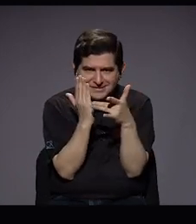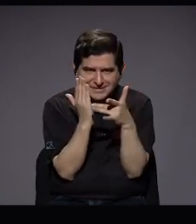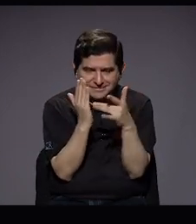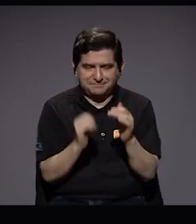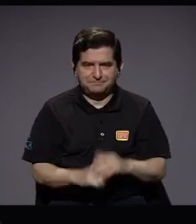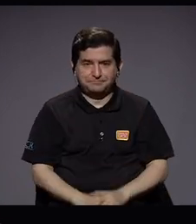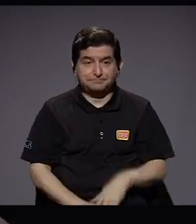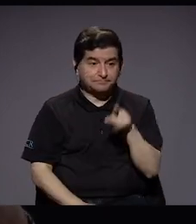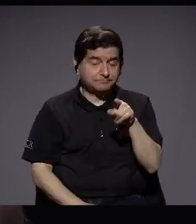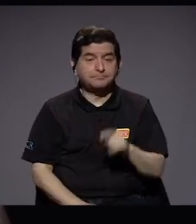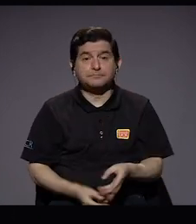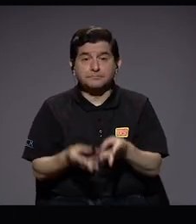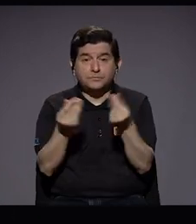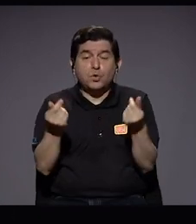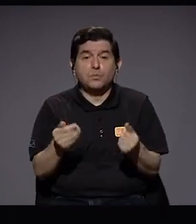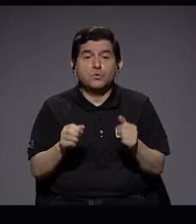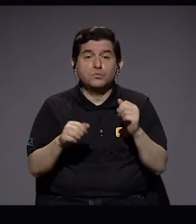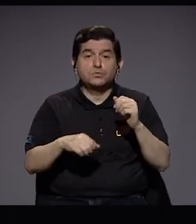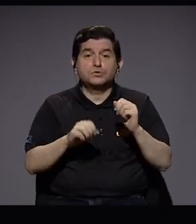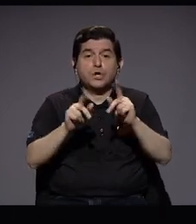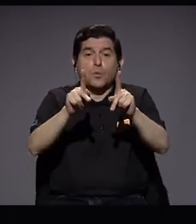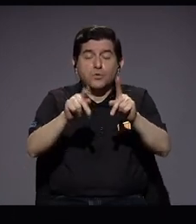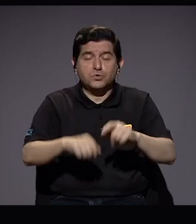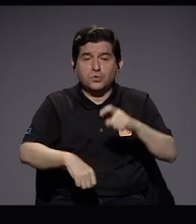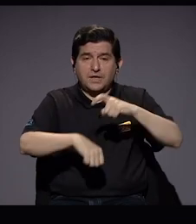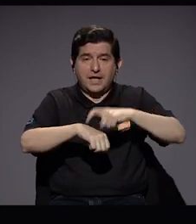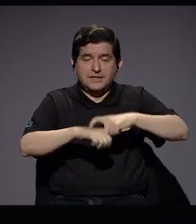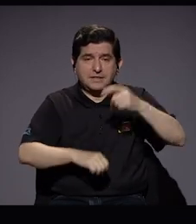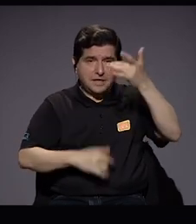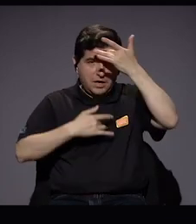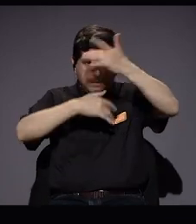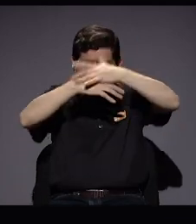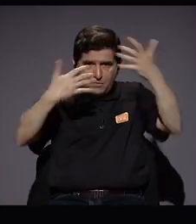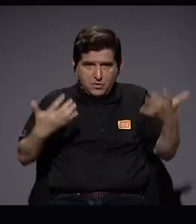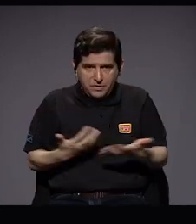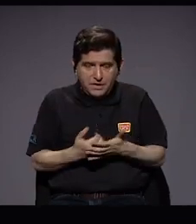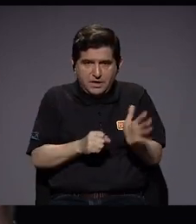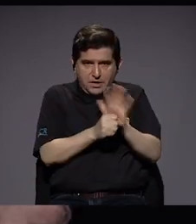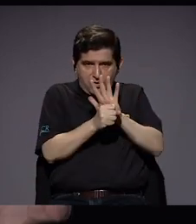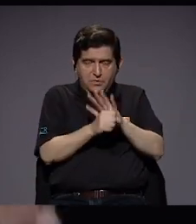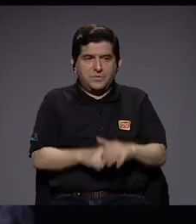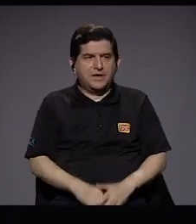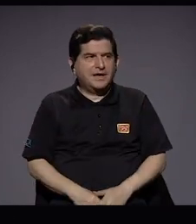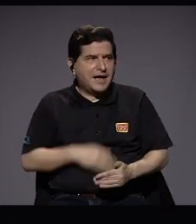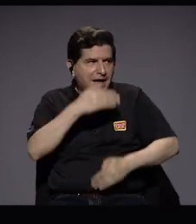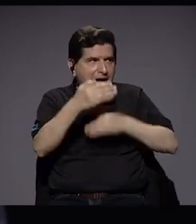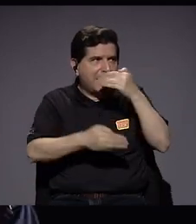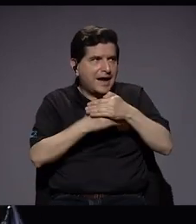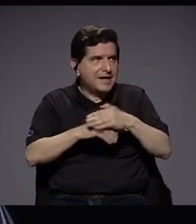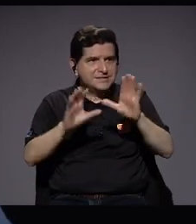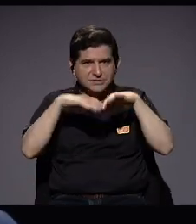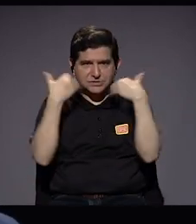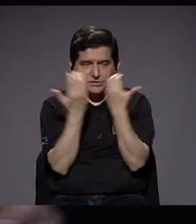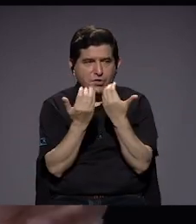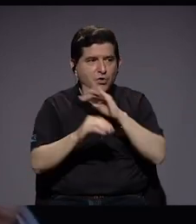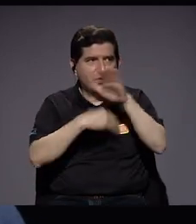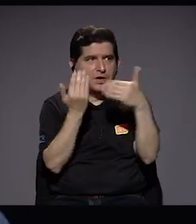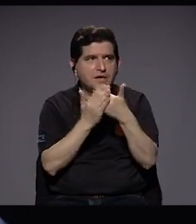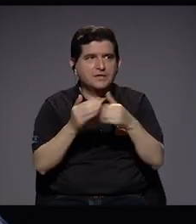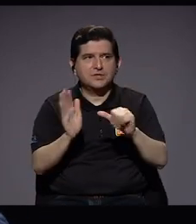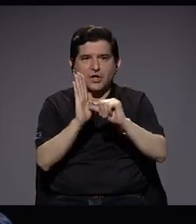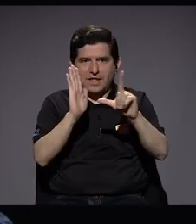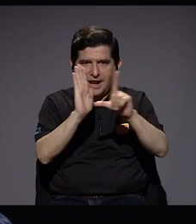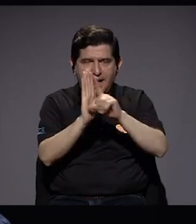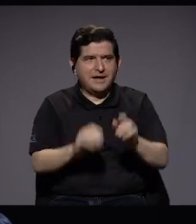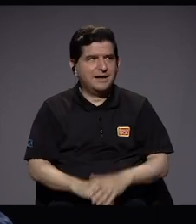Y vea que esto generaría una oportunidad en época COVID para la gestión de las comisiones, pero además para todo en plenario.